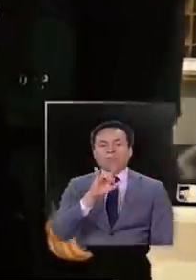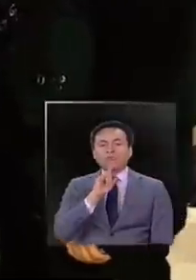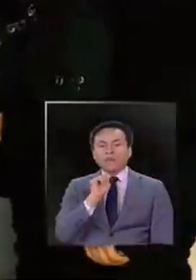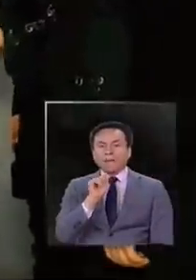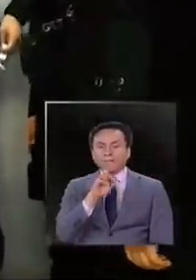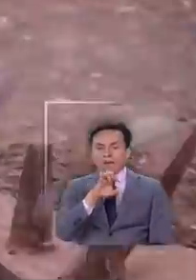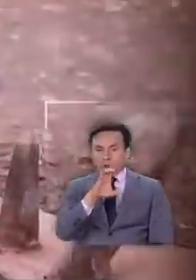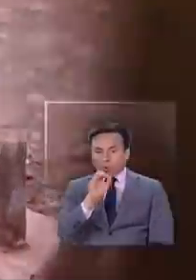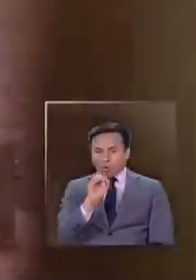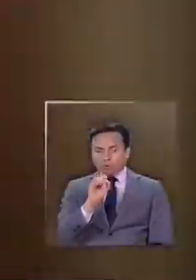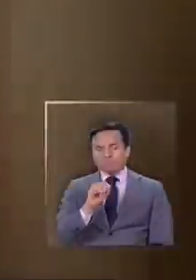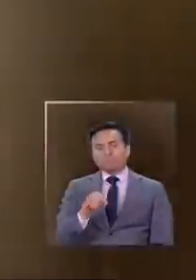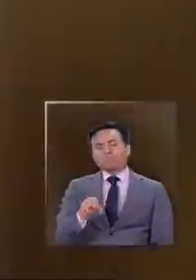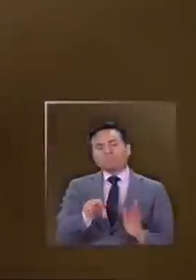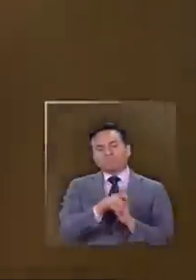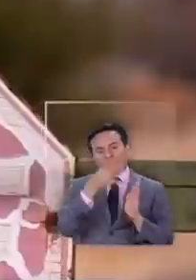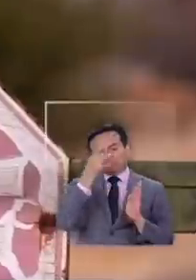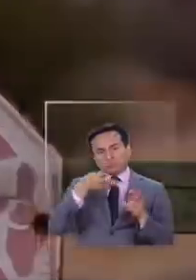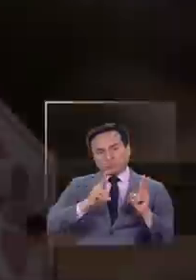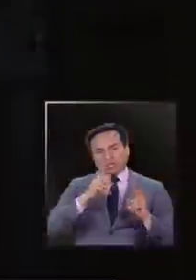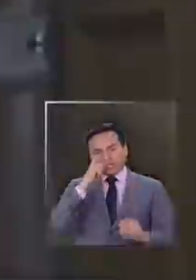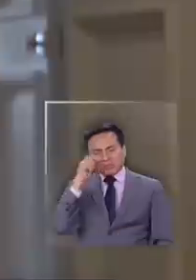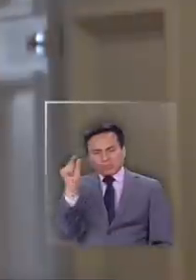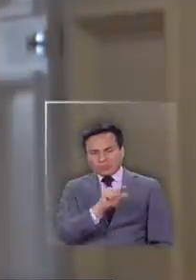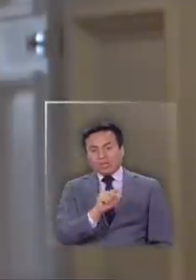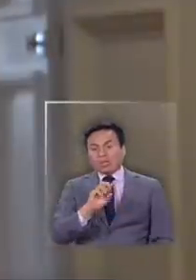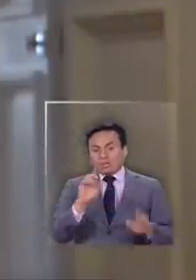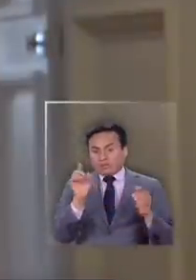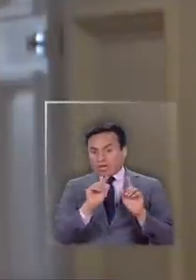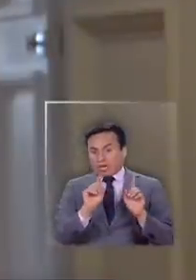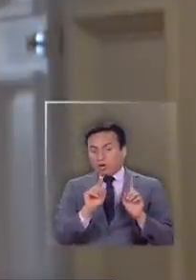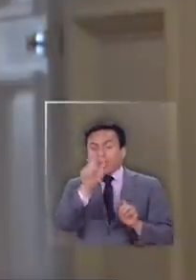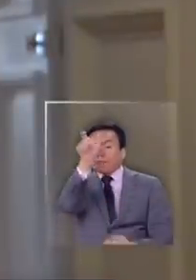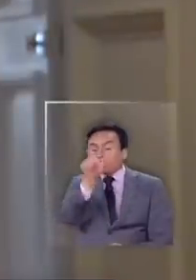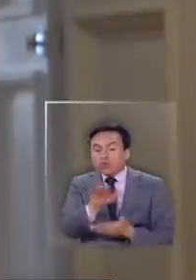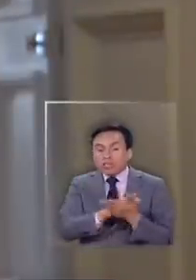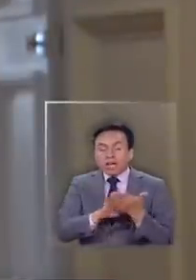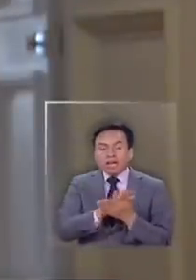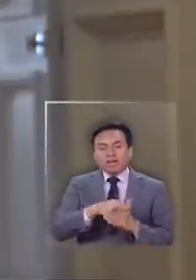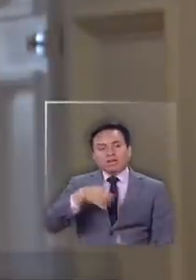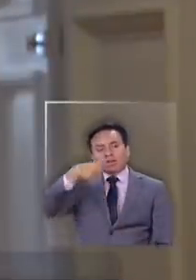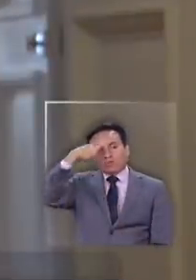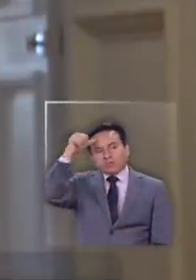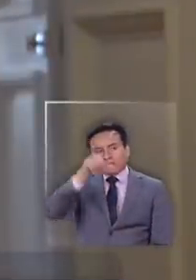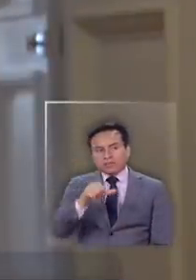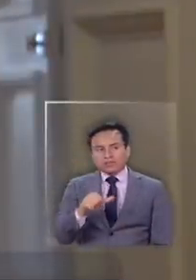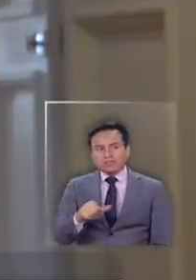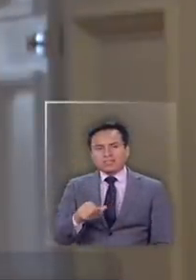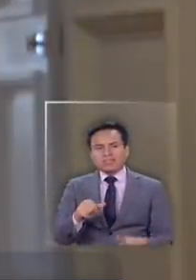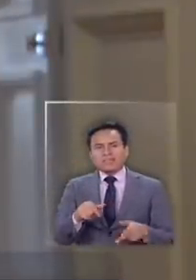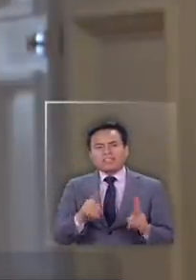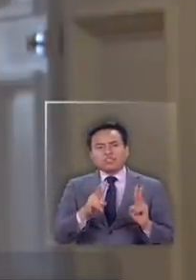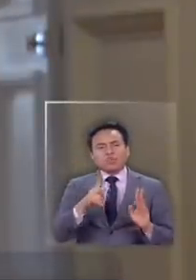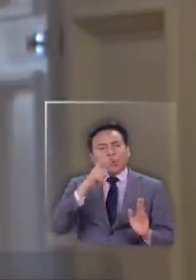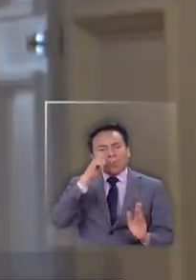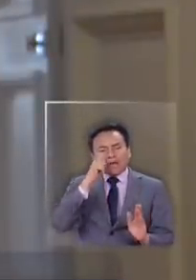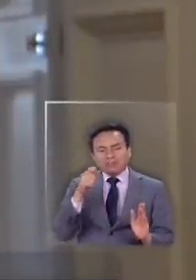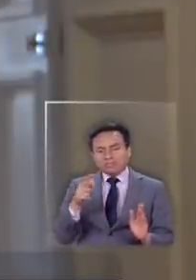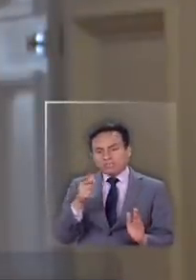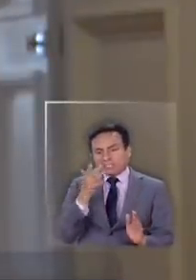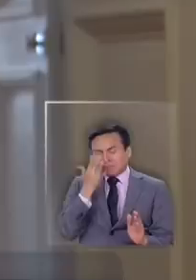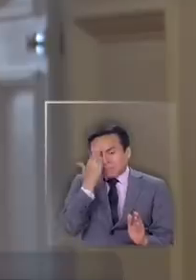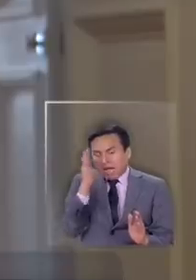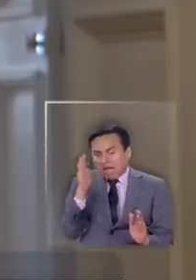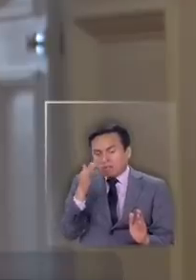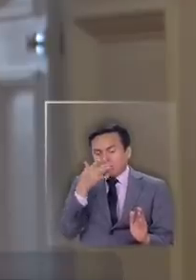violaciones a los derechos humanos vuelve a reflotar si una persona que esté condenada por crímenes de derechos humanos o crímenes de